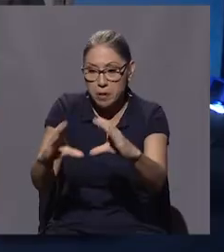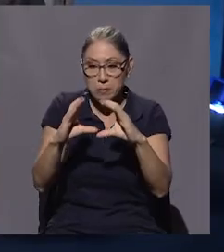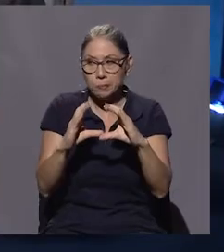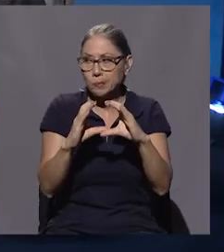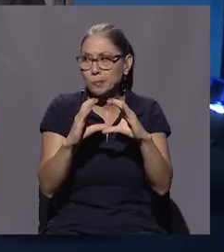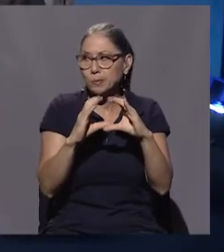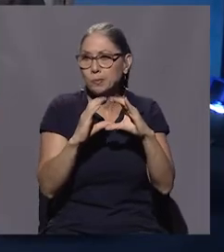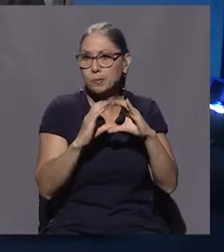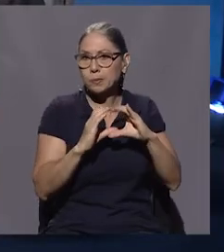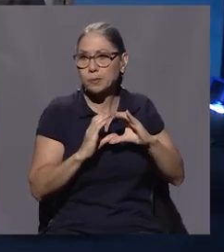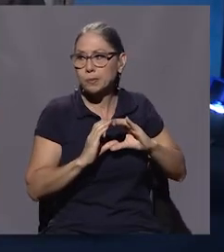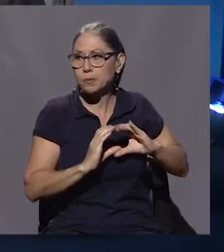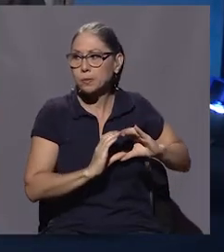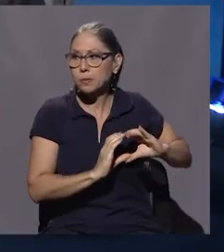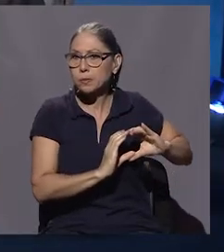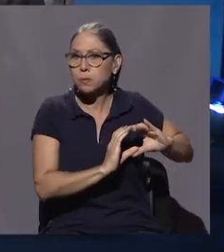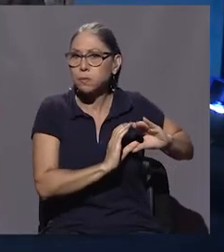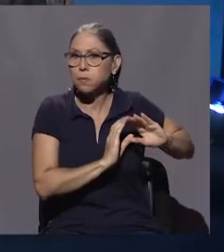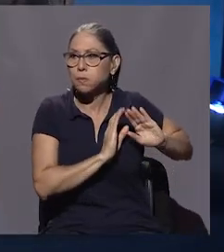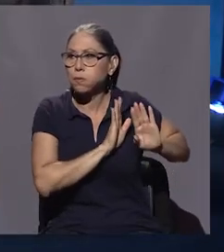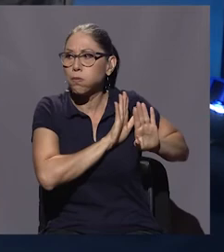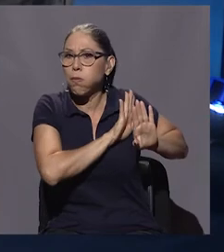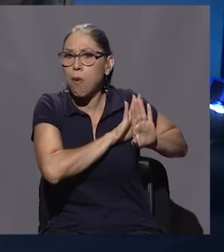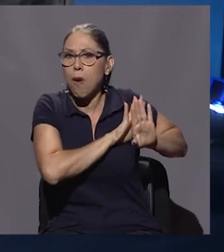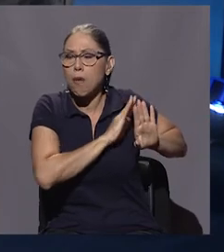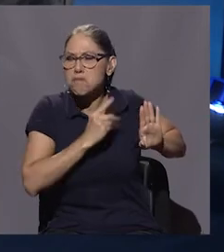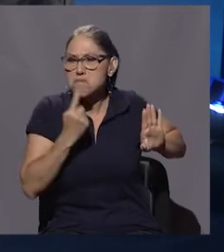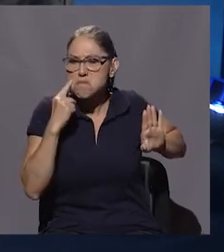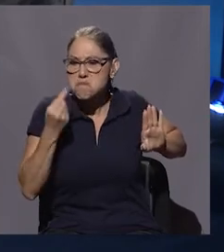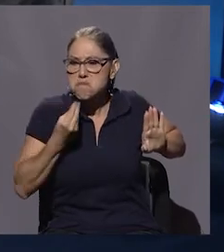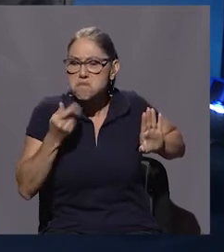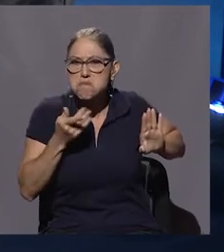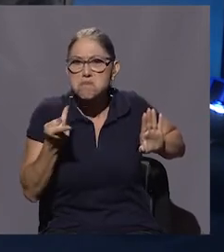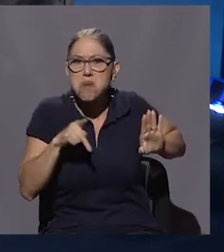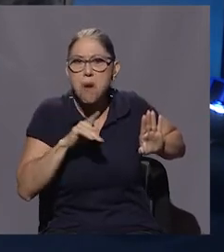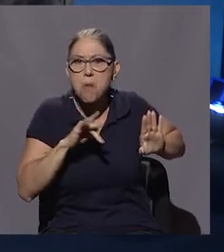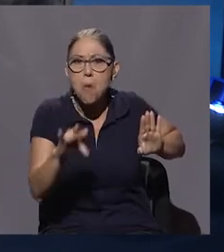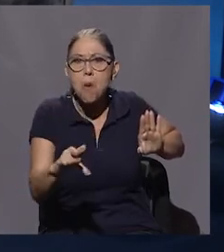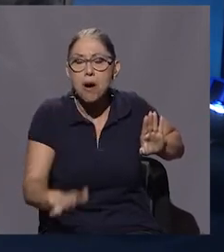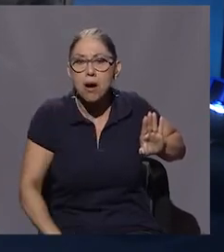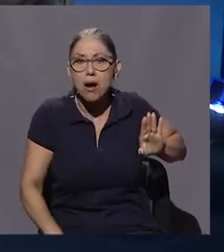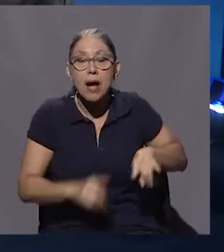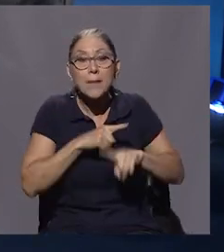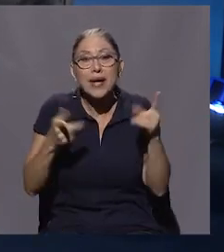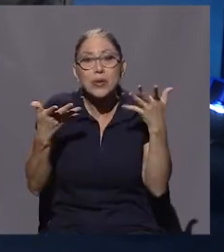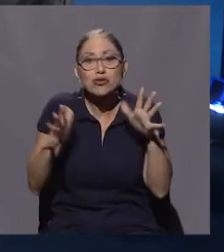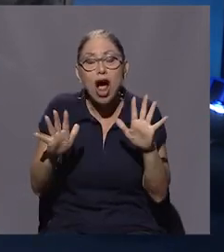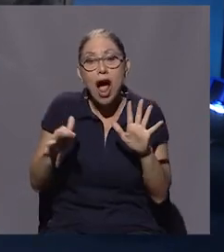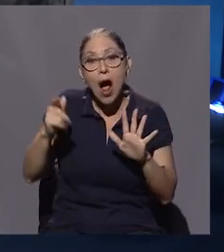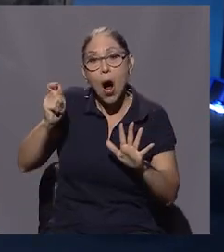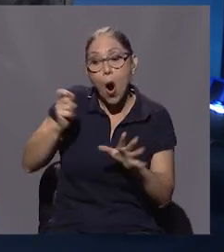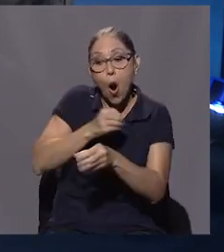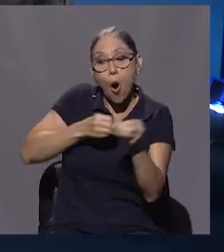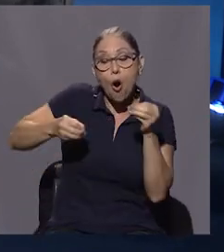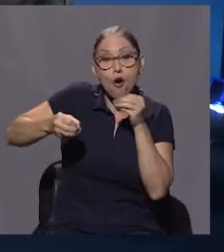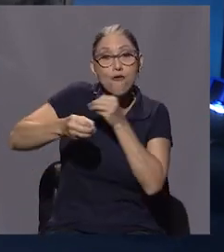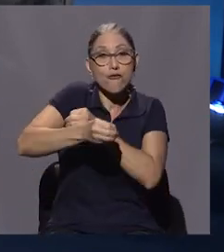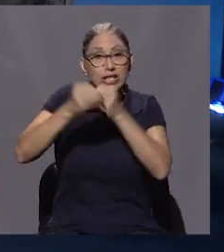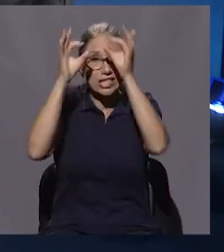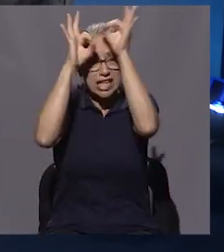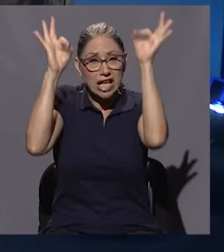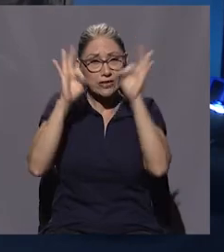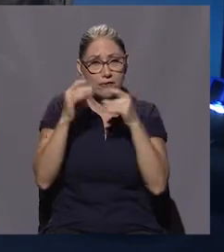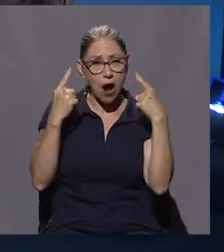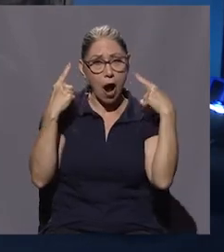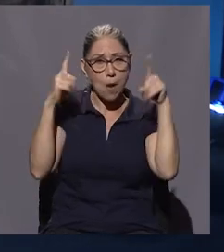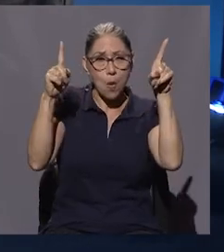resulta que tenemos así, por encimita, desde bufetes famosos, desde empresas famosas, desde